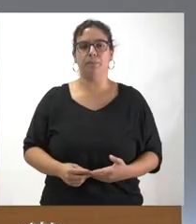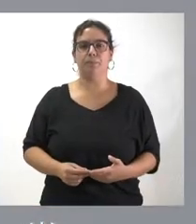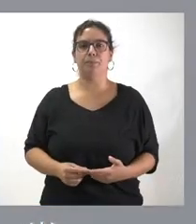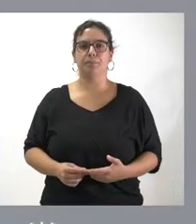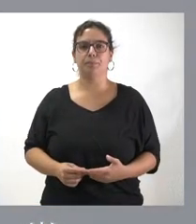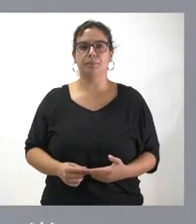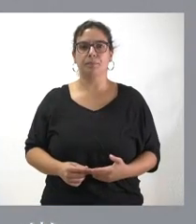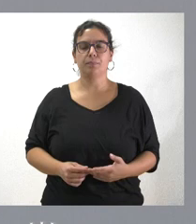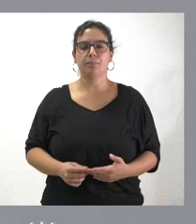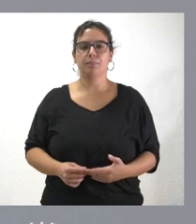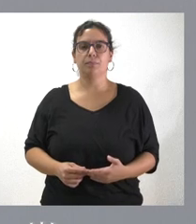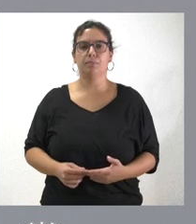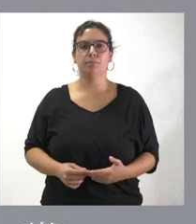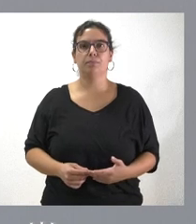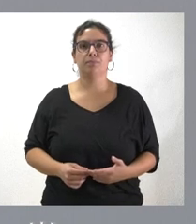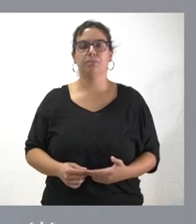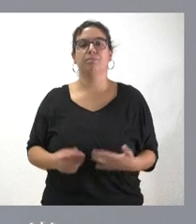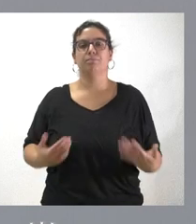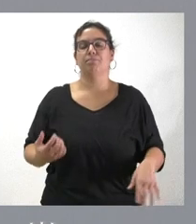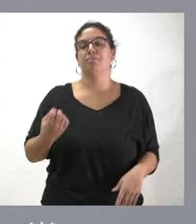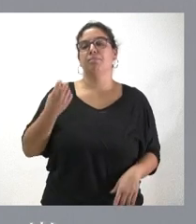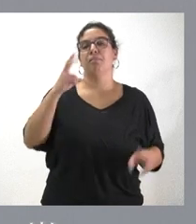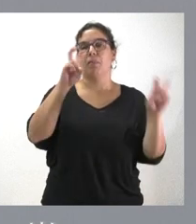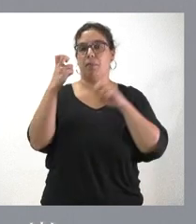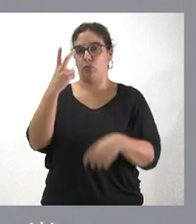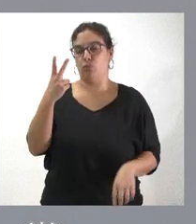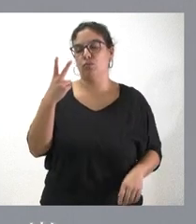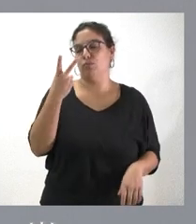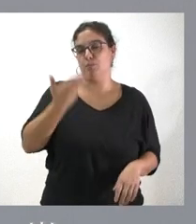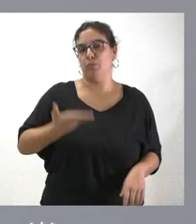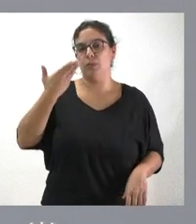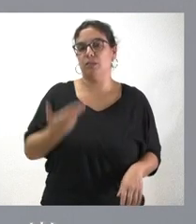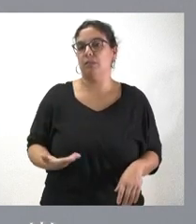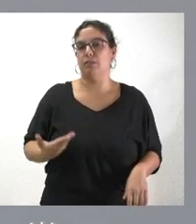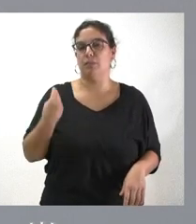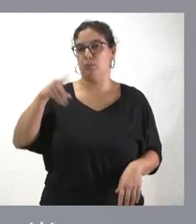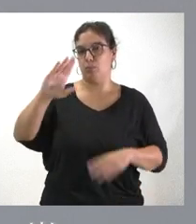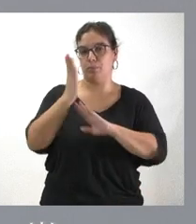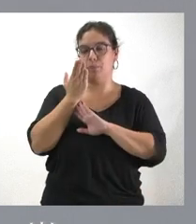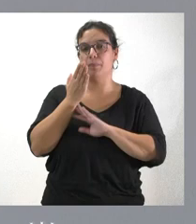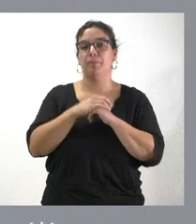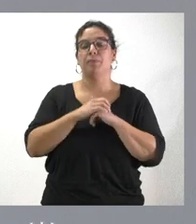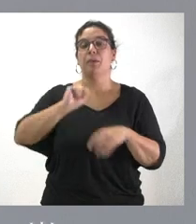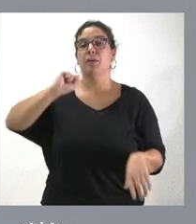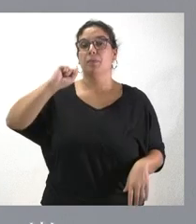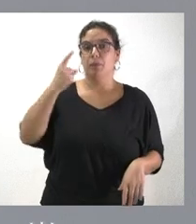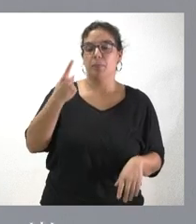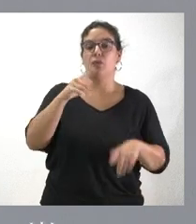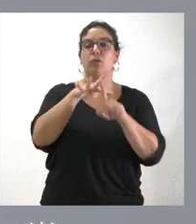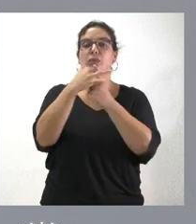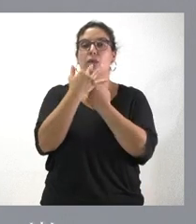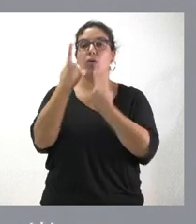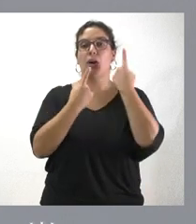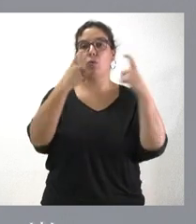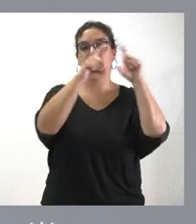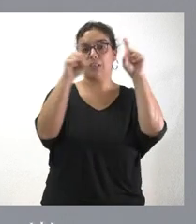Pues dos cuestiones básicas que usted plantea. En primer lugar, la situación de algunas empresas que